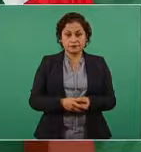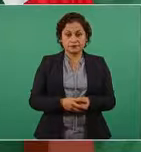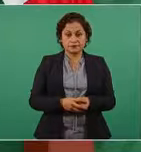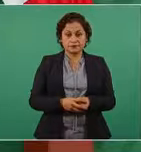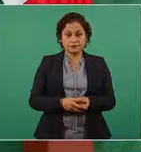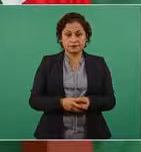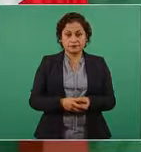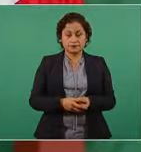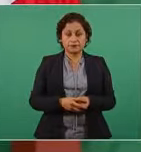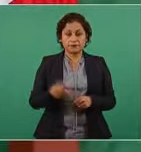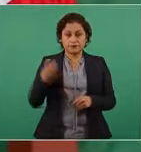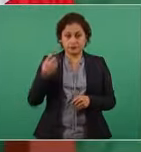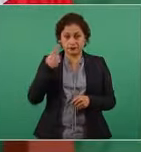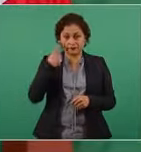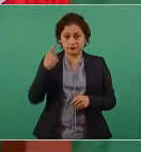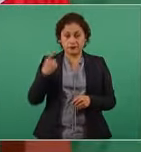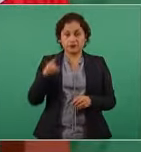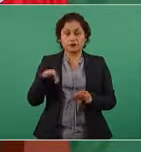Este es el total.